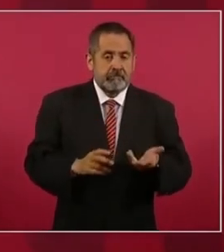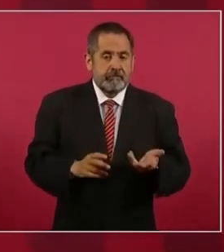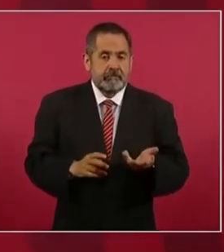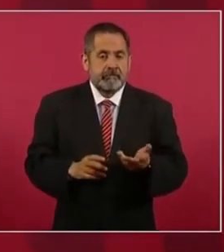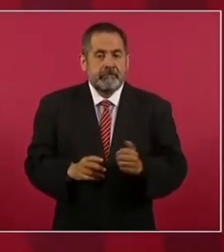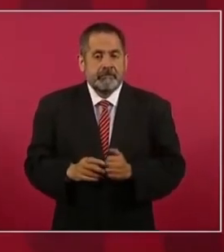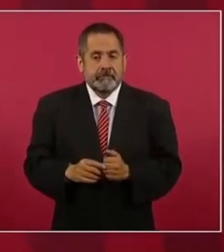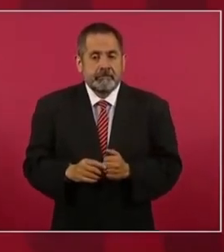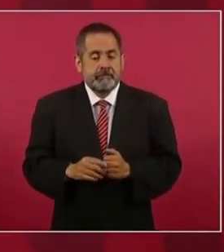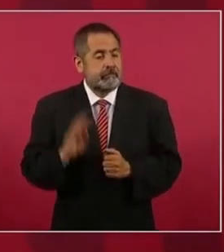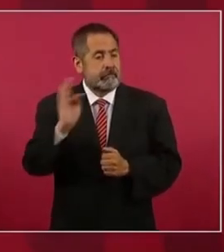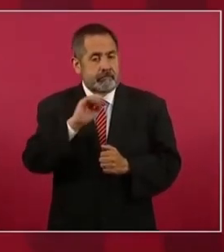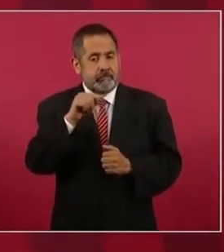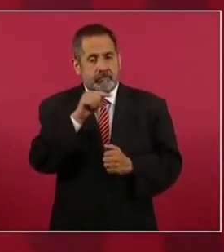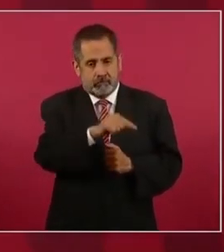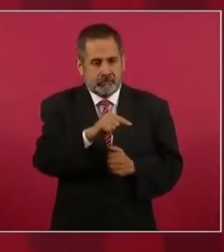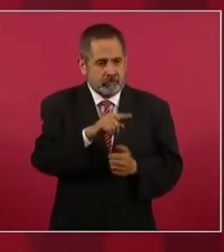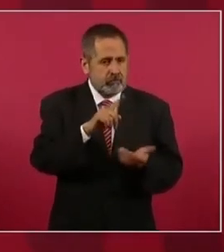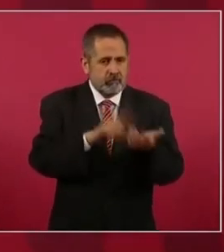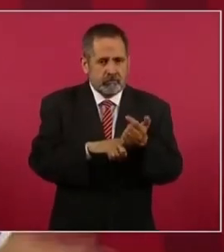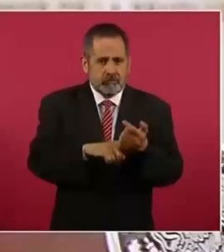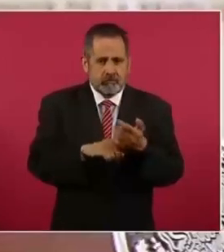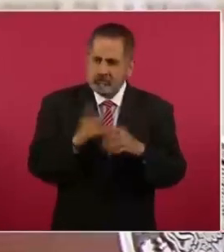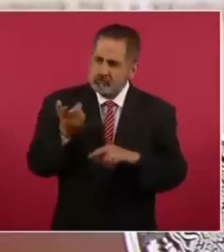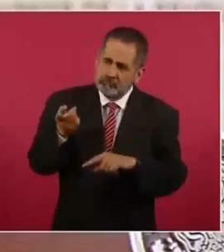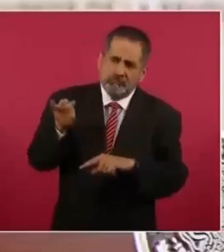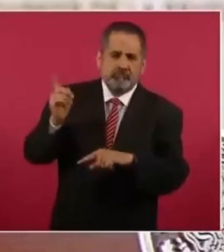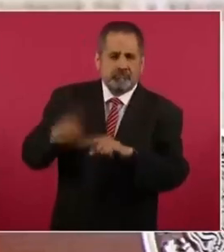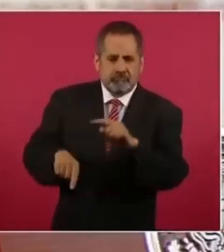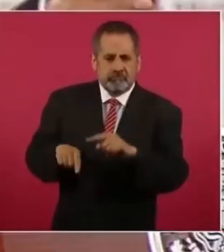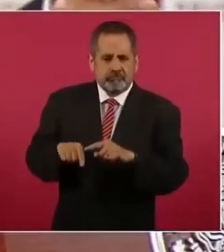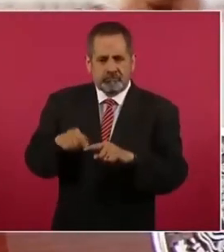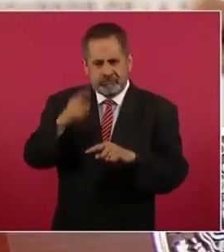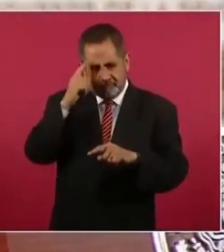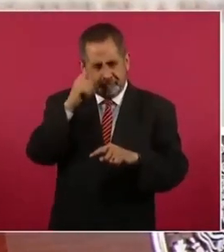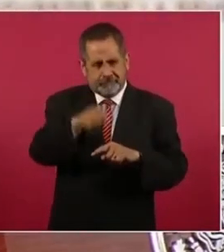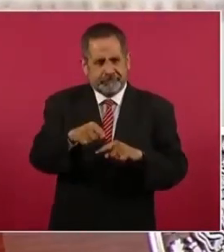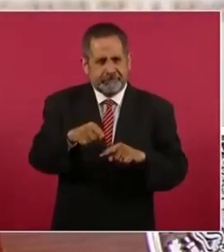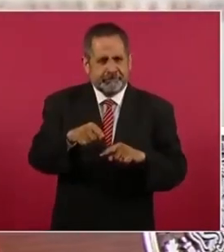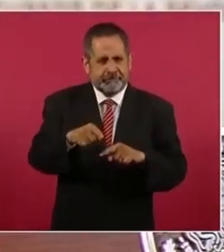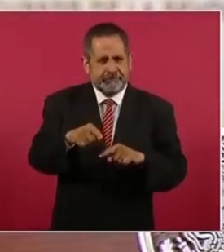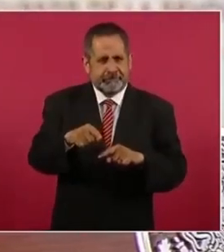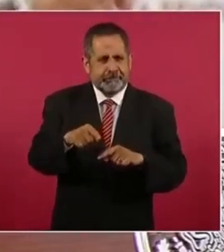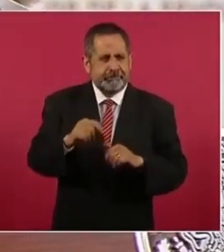de que ellos se encargaban de bajar a